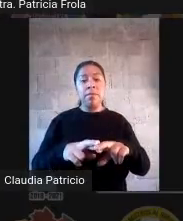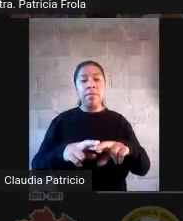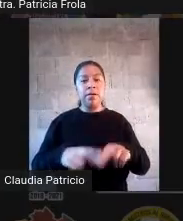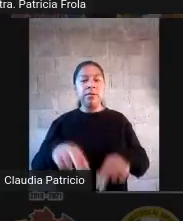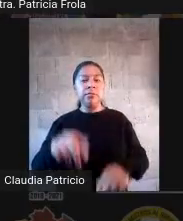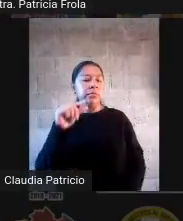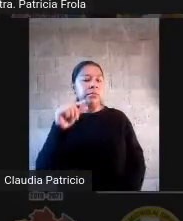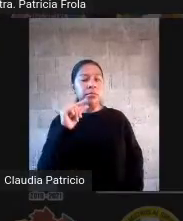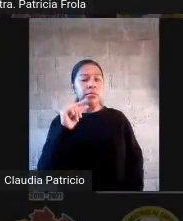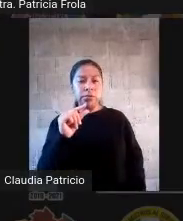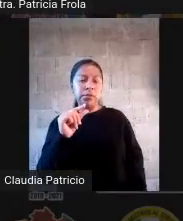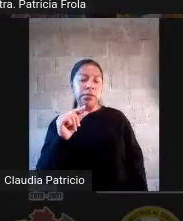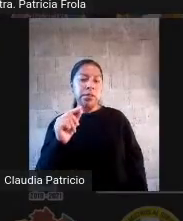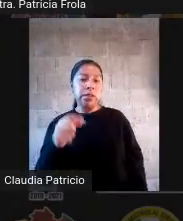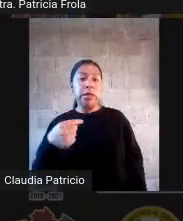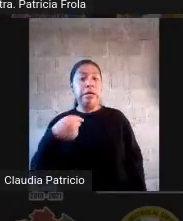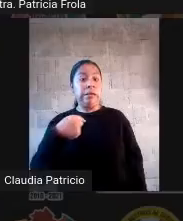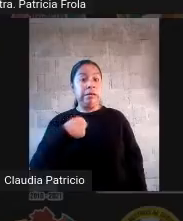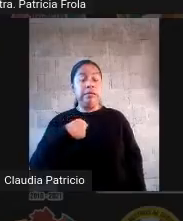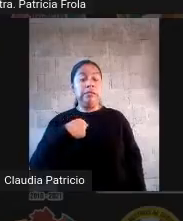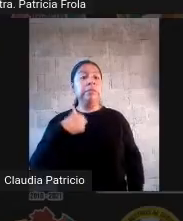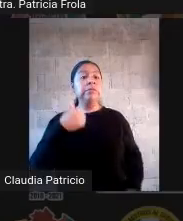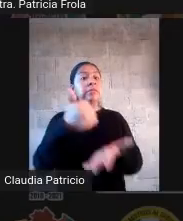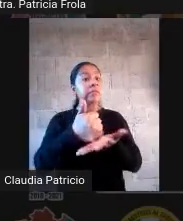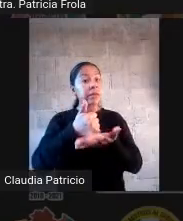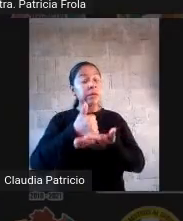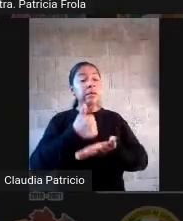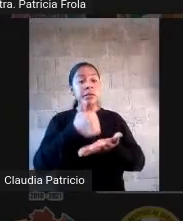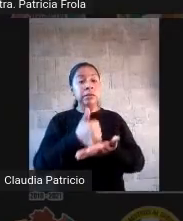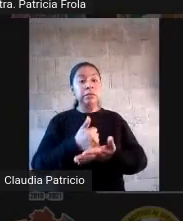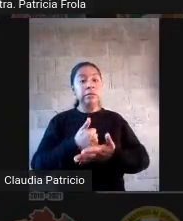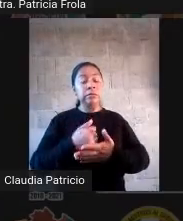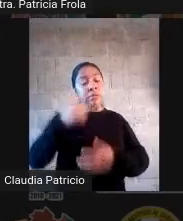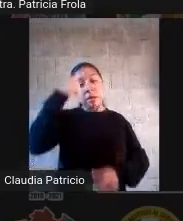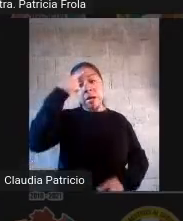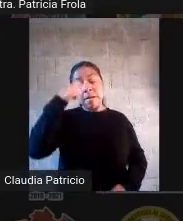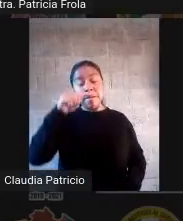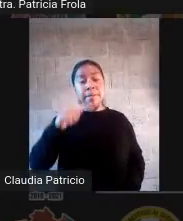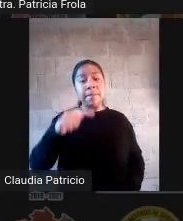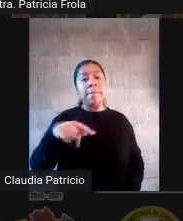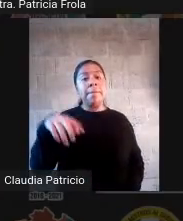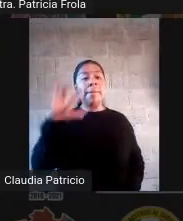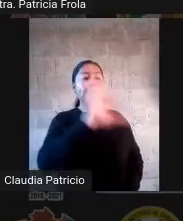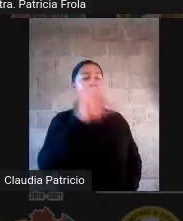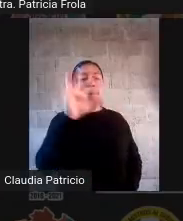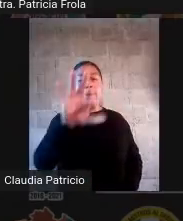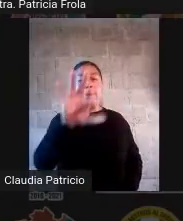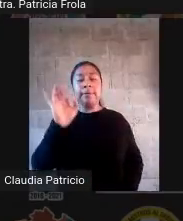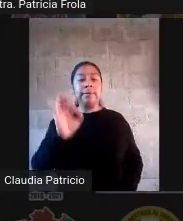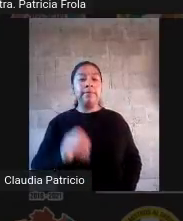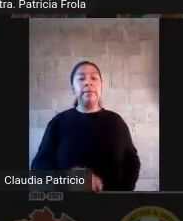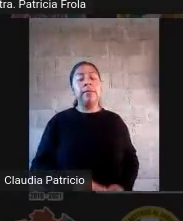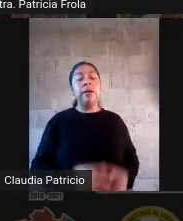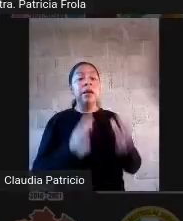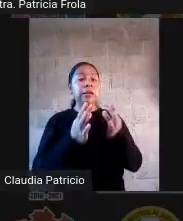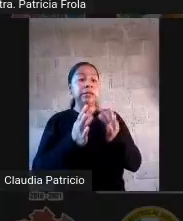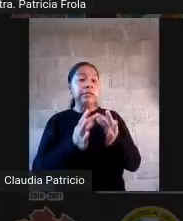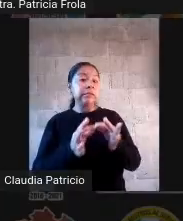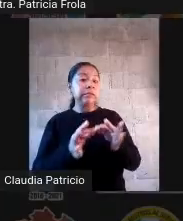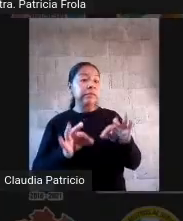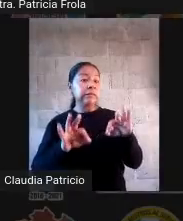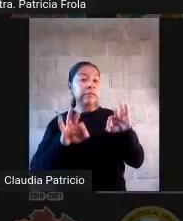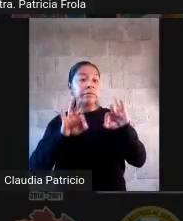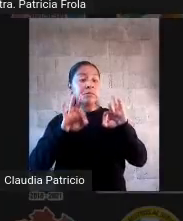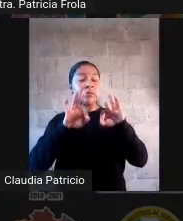a mí me sirve como para ir tomando información muy relevante de dónde debo enfatizar la clase,